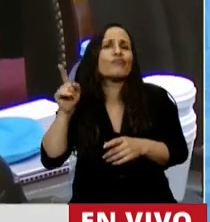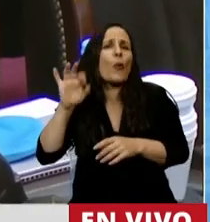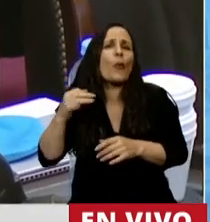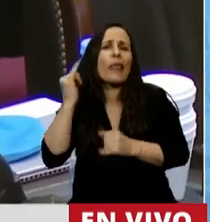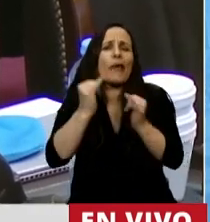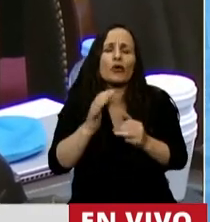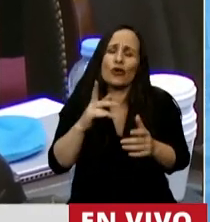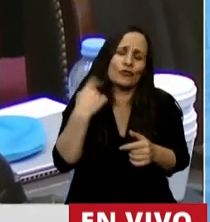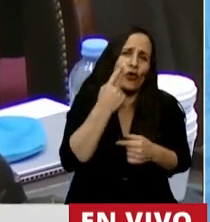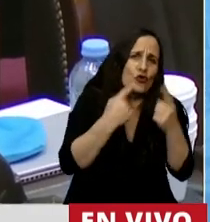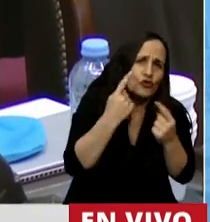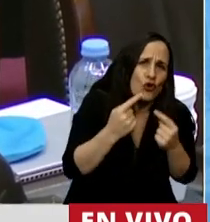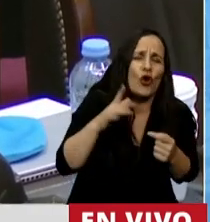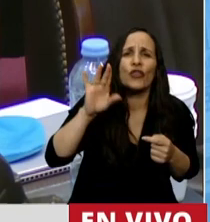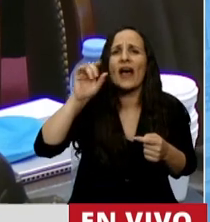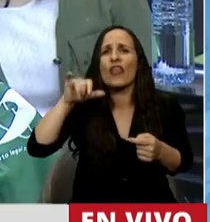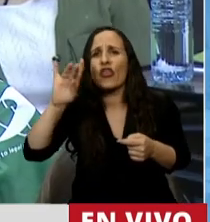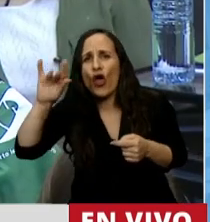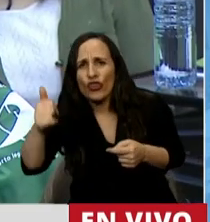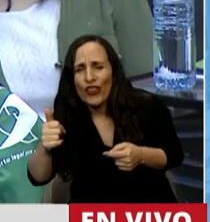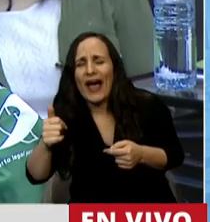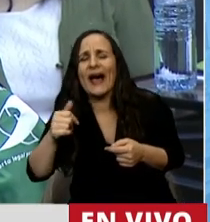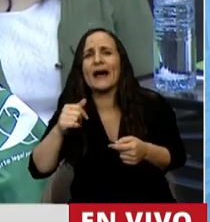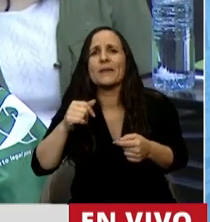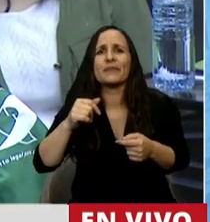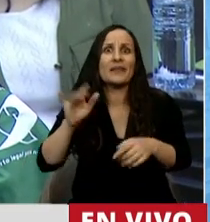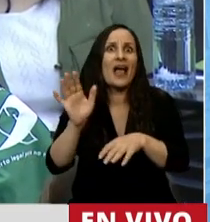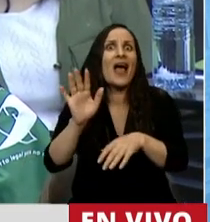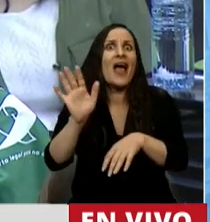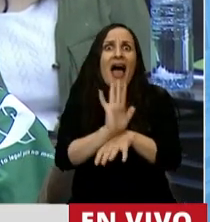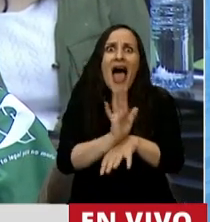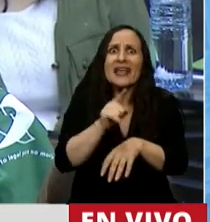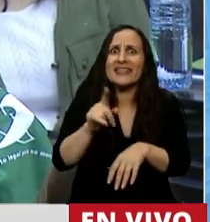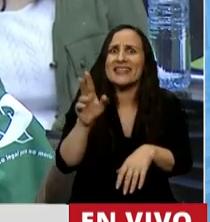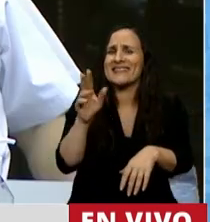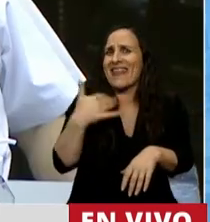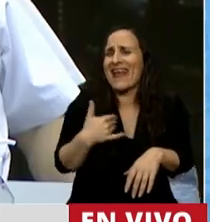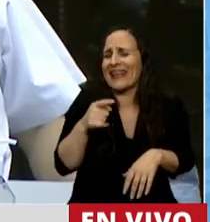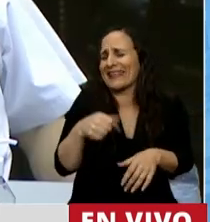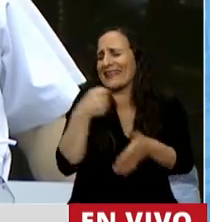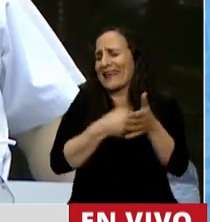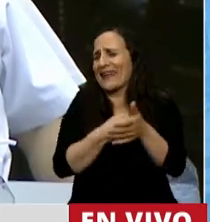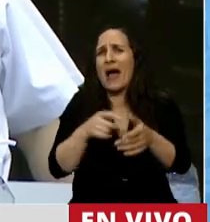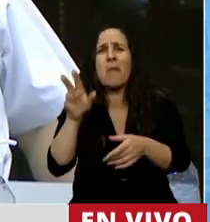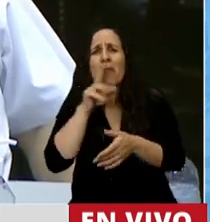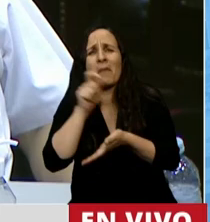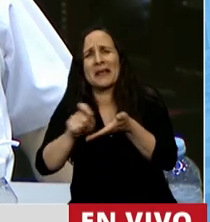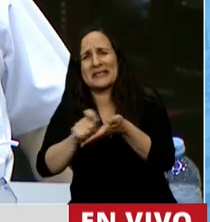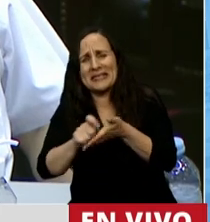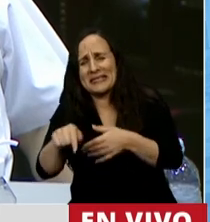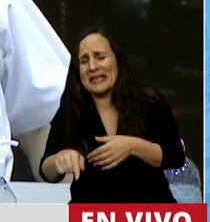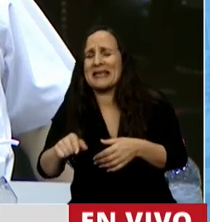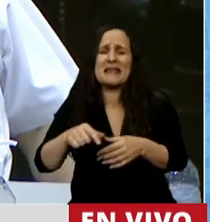A Lucila de Ponti, a Victoria Donda, a las actrices argentinas que se jugaron con todos, a escritoras, a